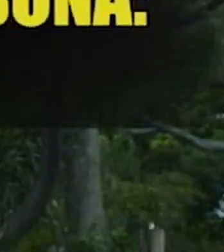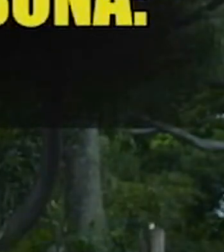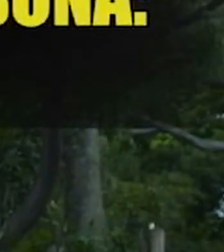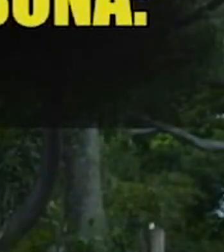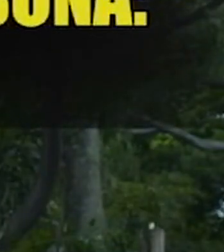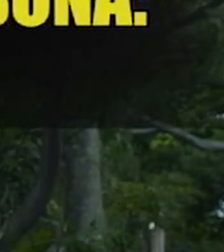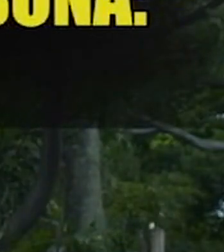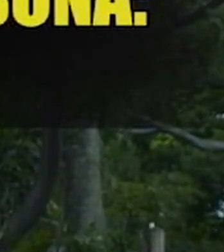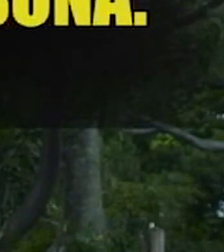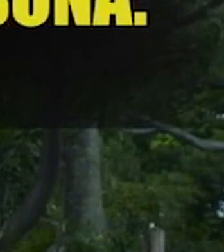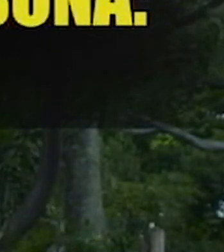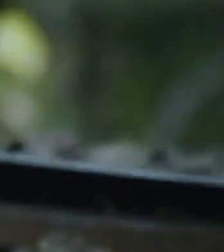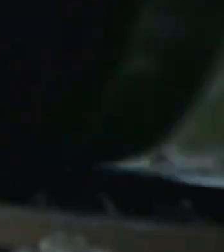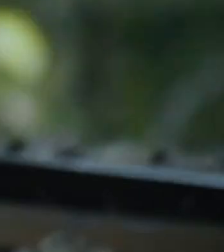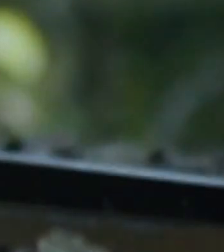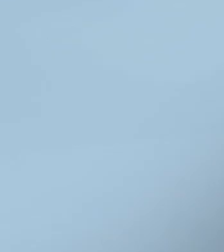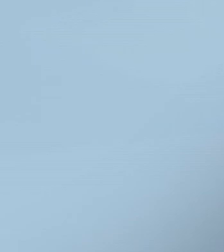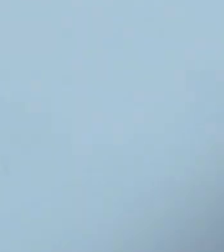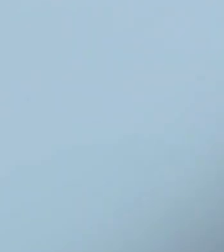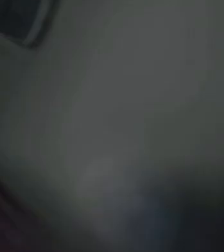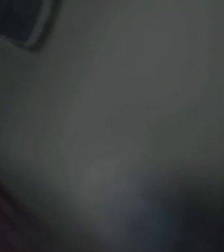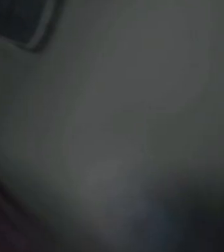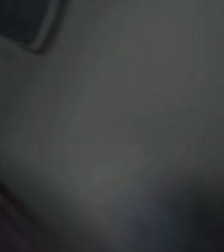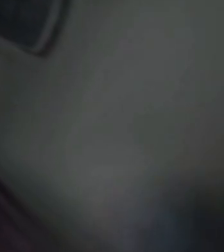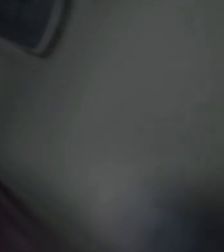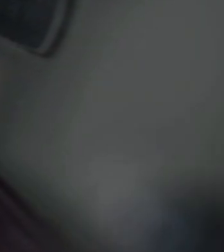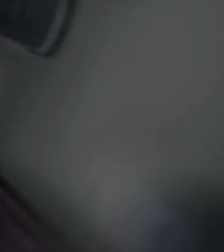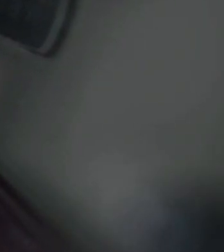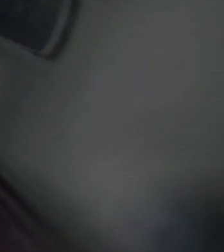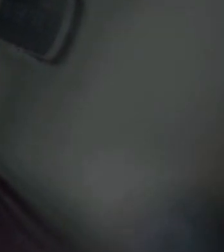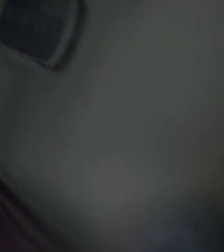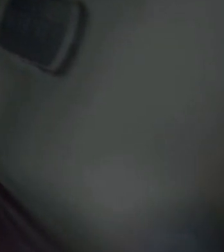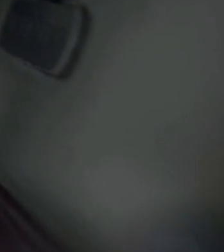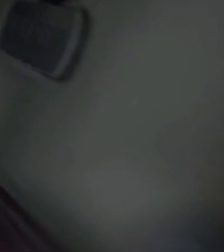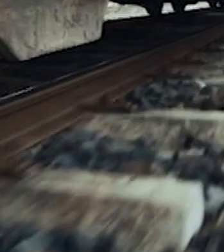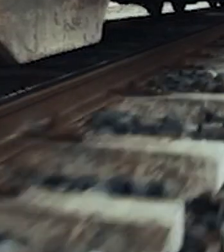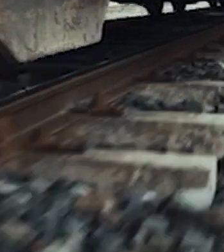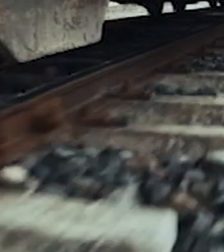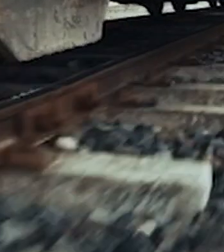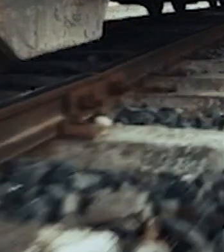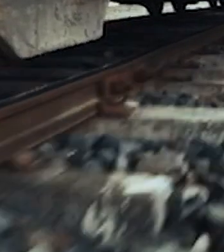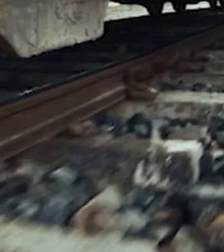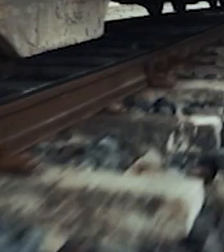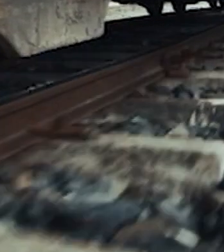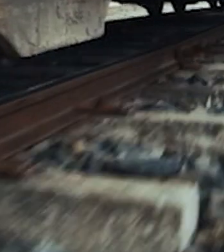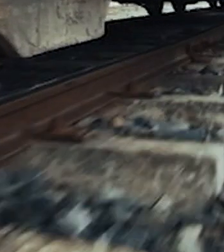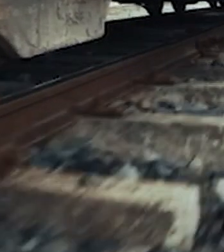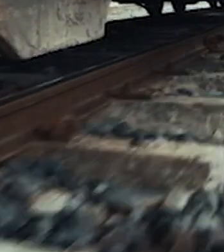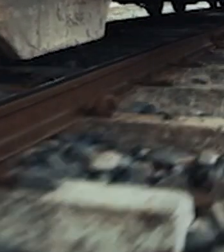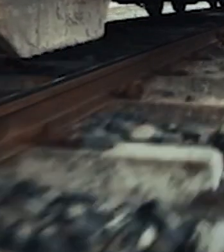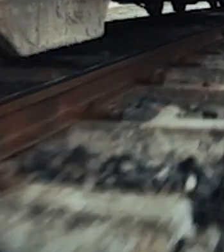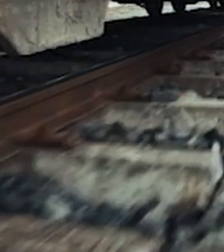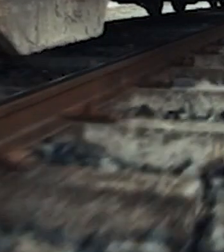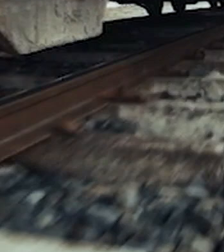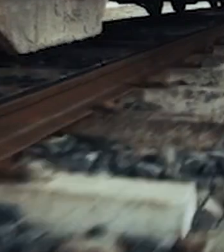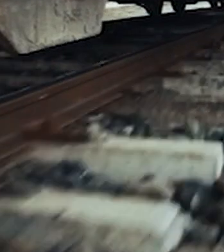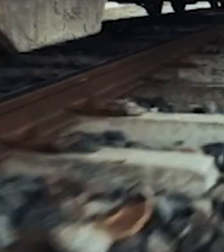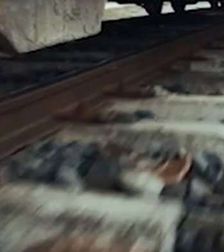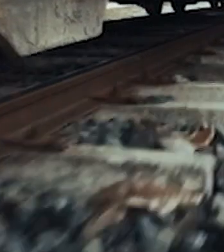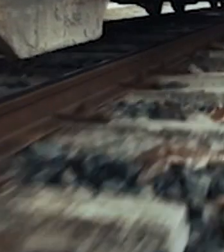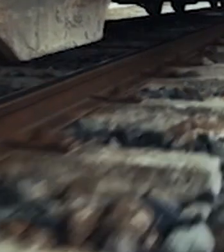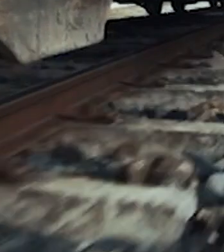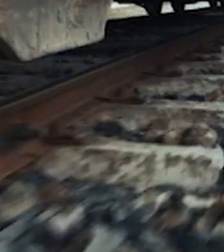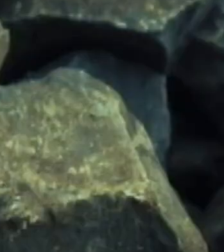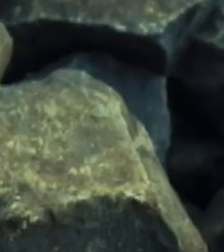solo 72. ¿Sabías que el tren puede viajar hasta 50 kilómetros por hora? Y a 25 necesitaría mínimo 50